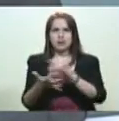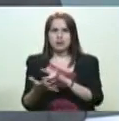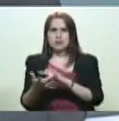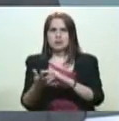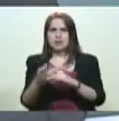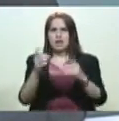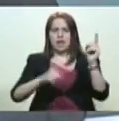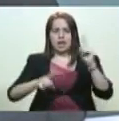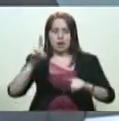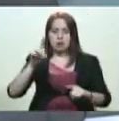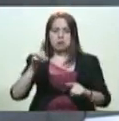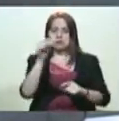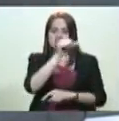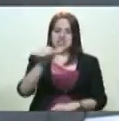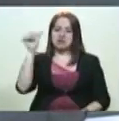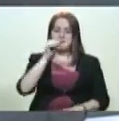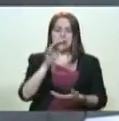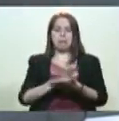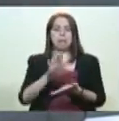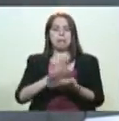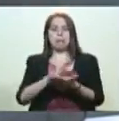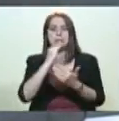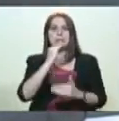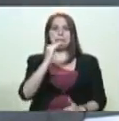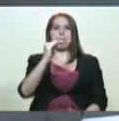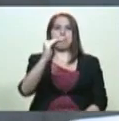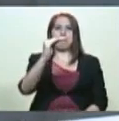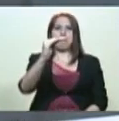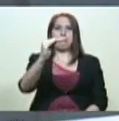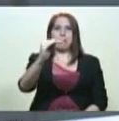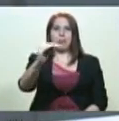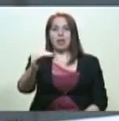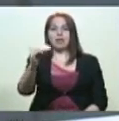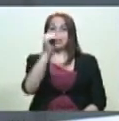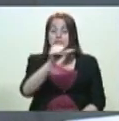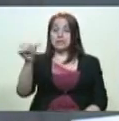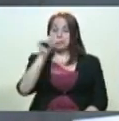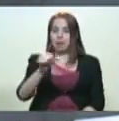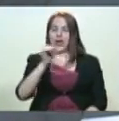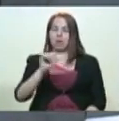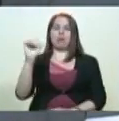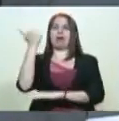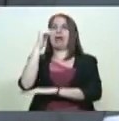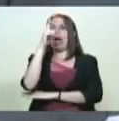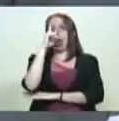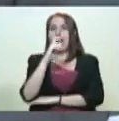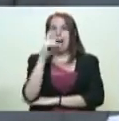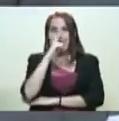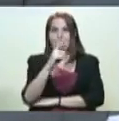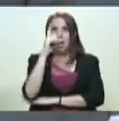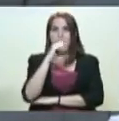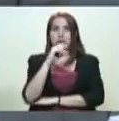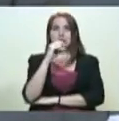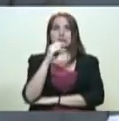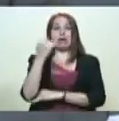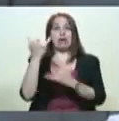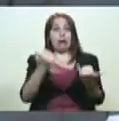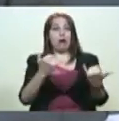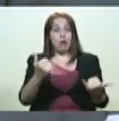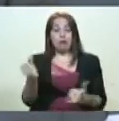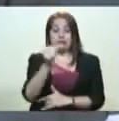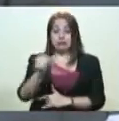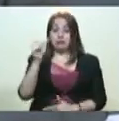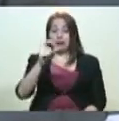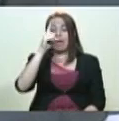en las que no pasa nada y semanas en las que pasan décadas. Bueno, nosotros estamos en semanas en las que pasan décadas.